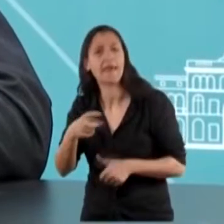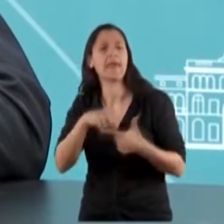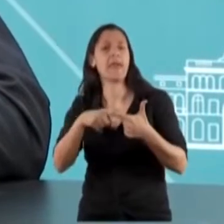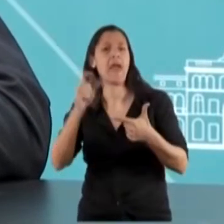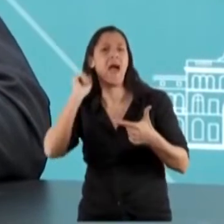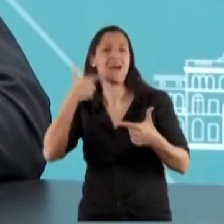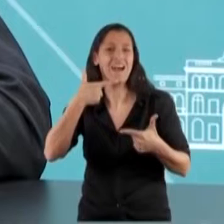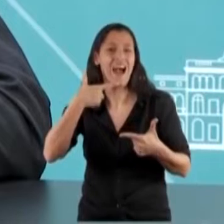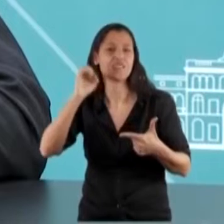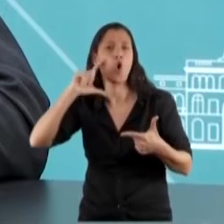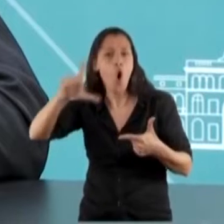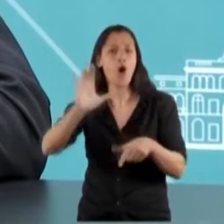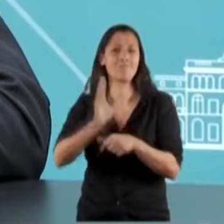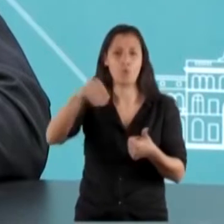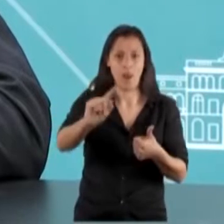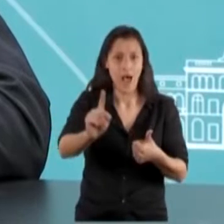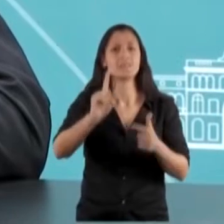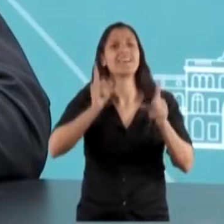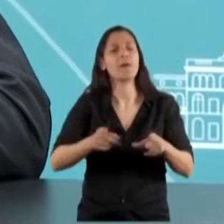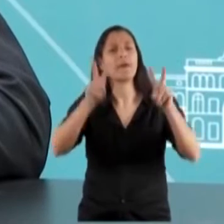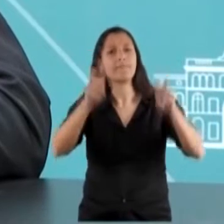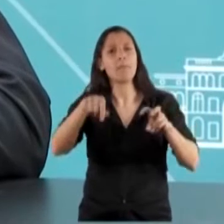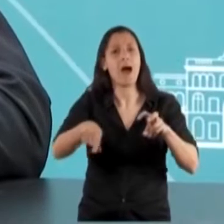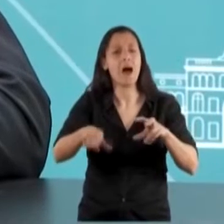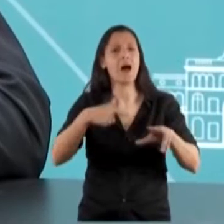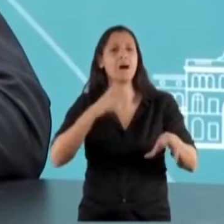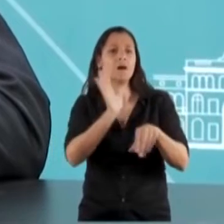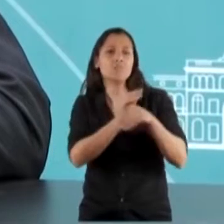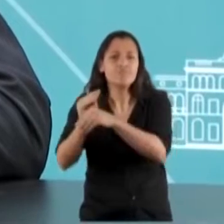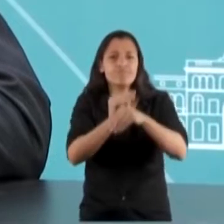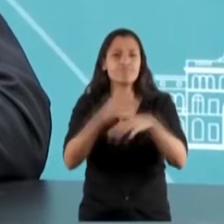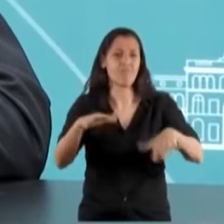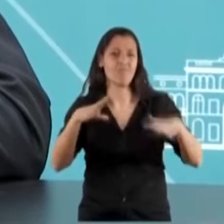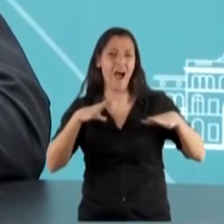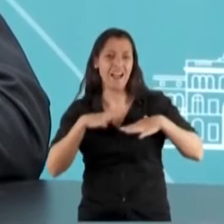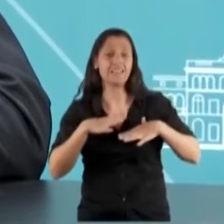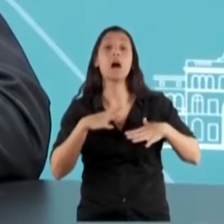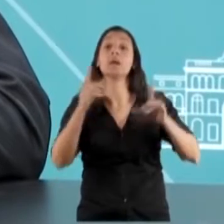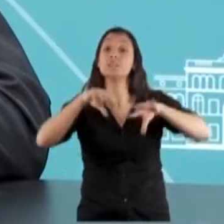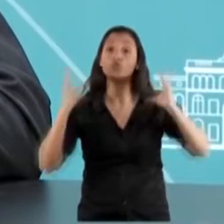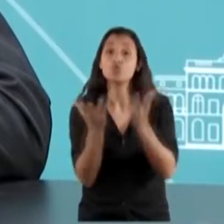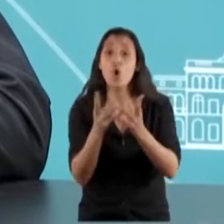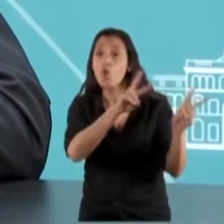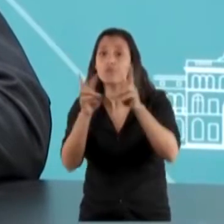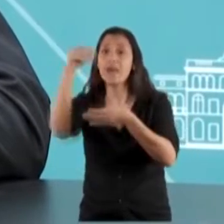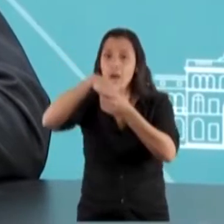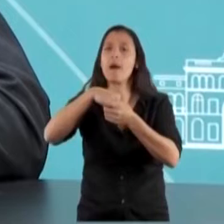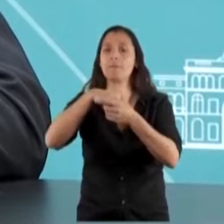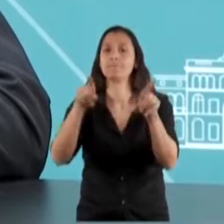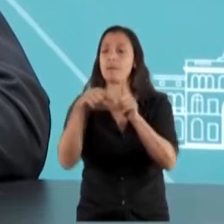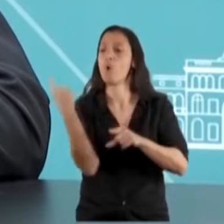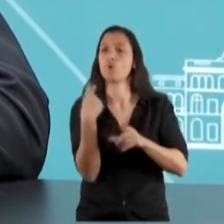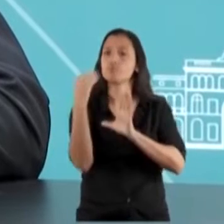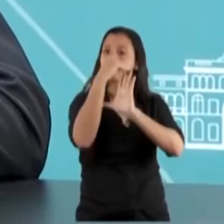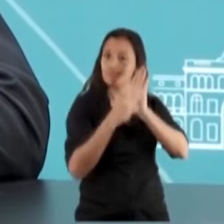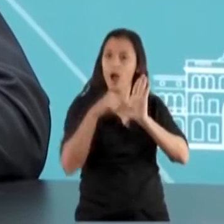combustibles, la situación ligada a los abastecimientos. parte de la agenda en la que